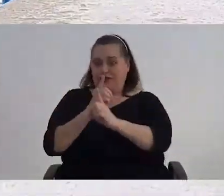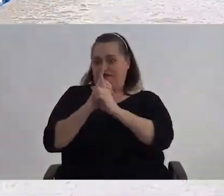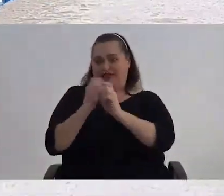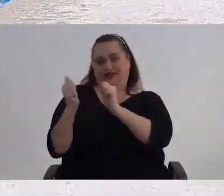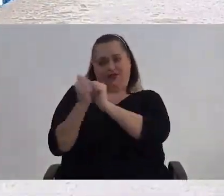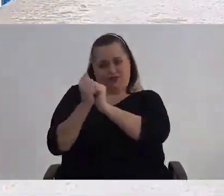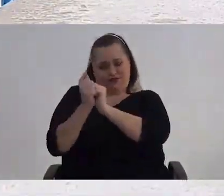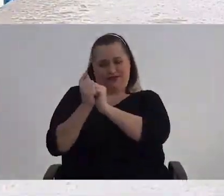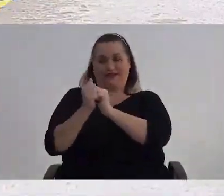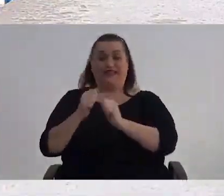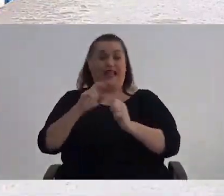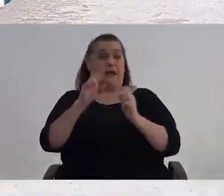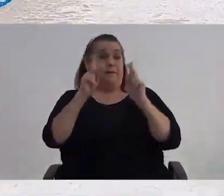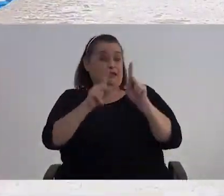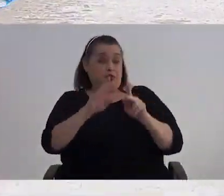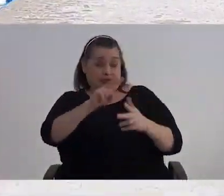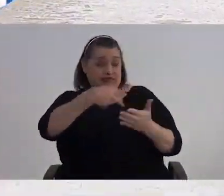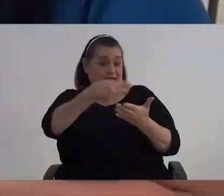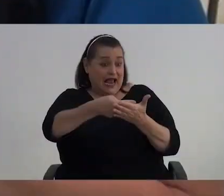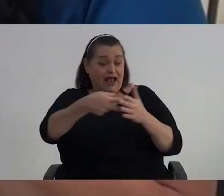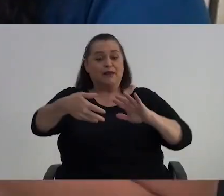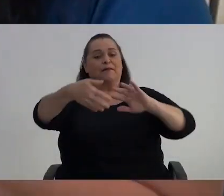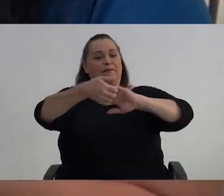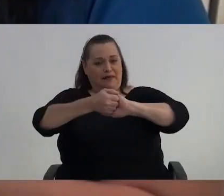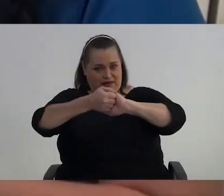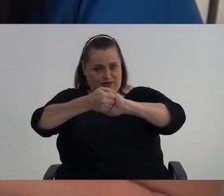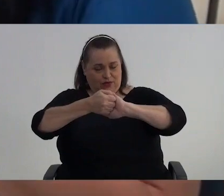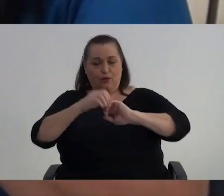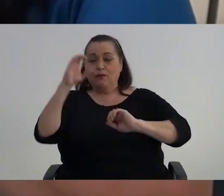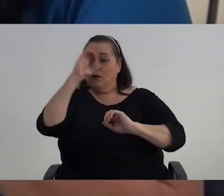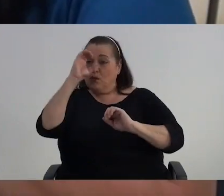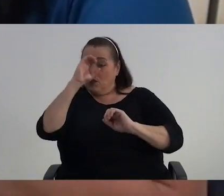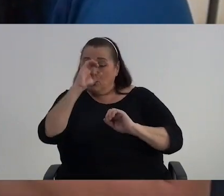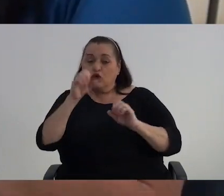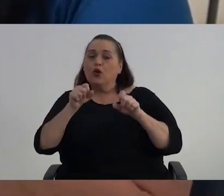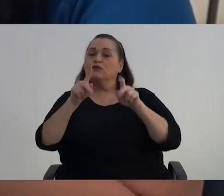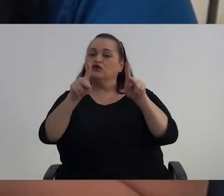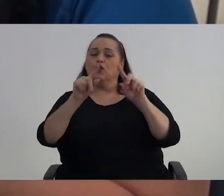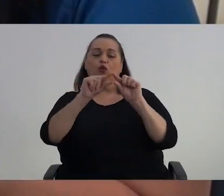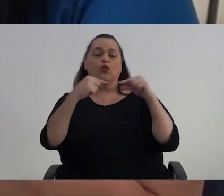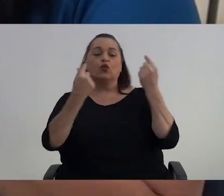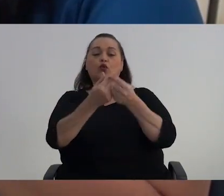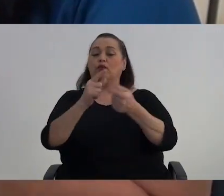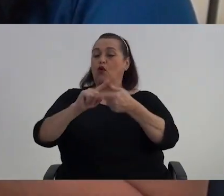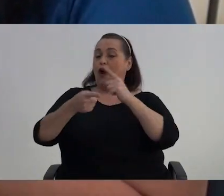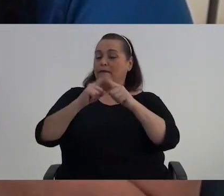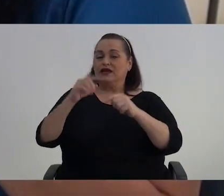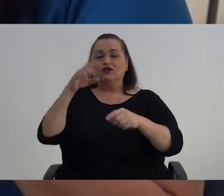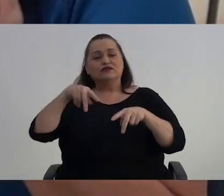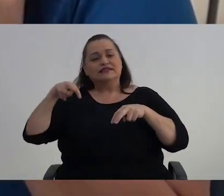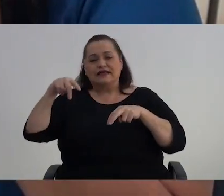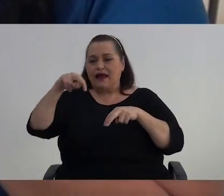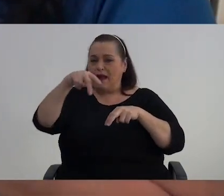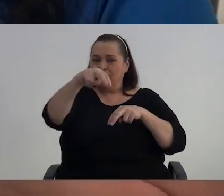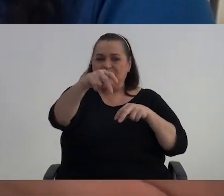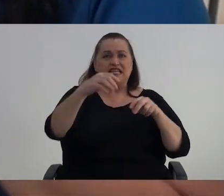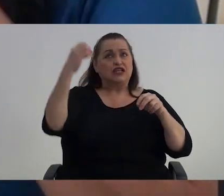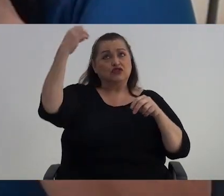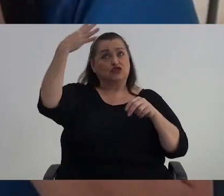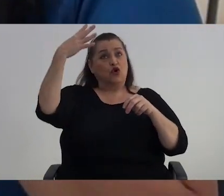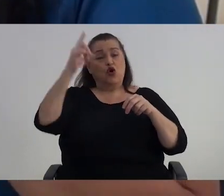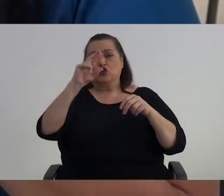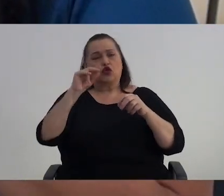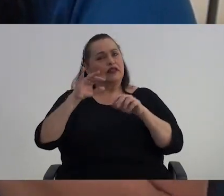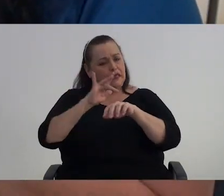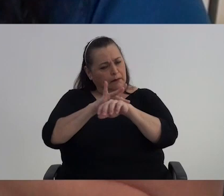juntas Si alguien se va a caer Nos damos la mano Entonces, es una buena opción Buscar un grupo de amigos Con quien salir a caminar A una hora en donde no nos pegue mucho el